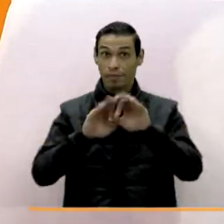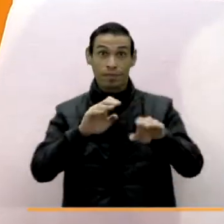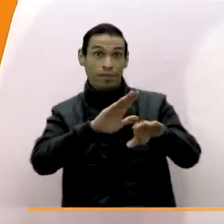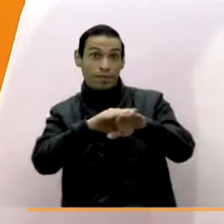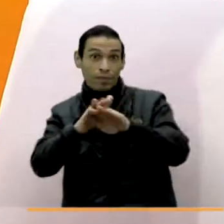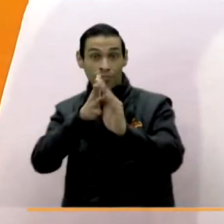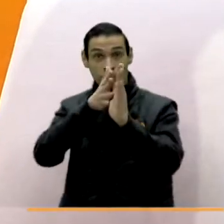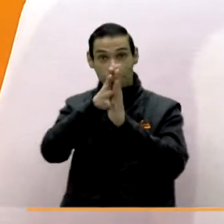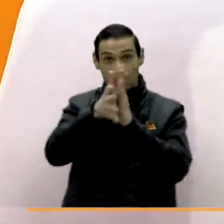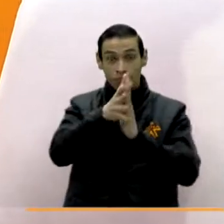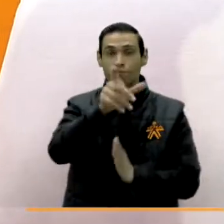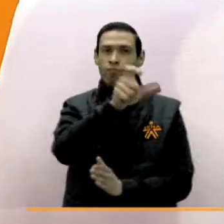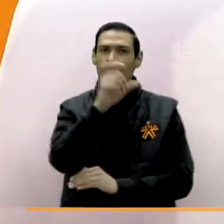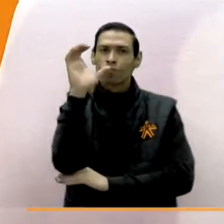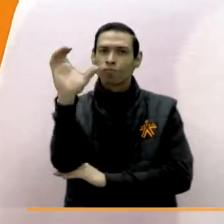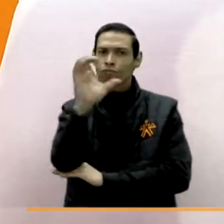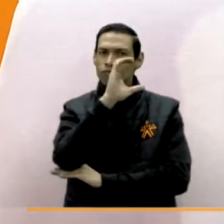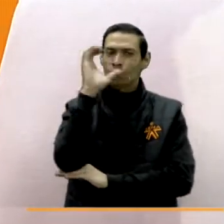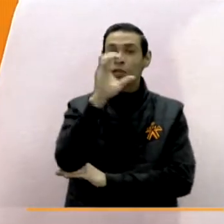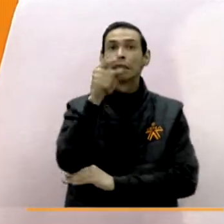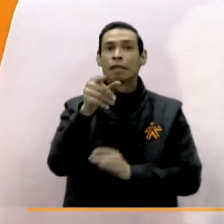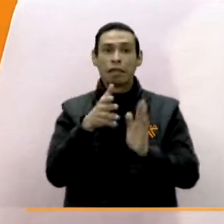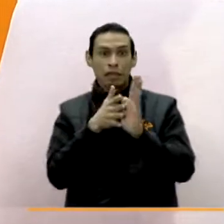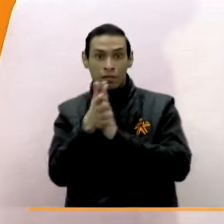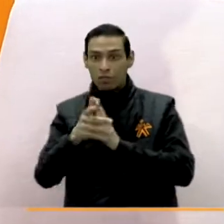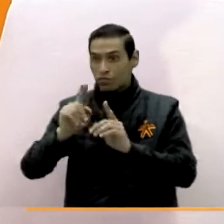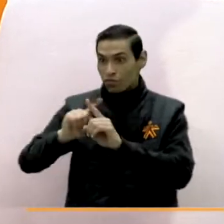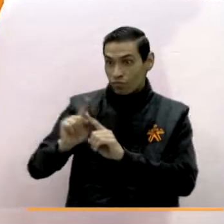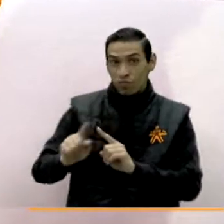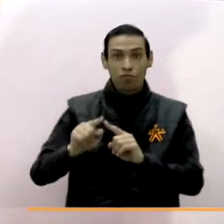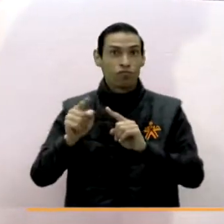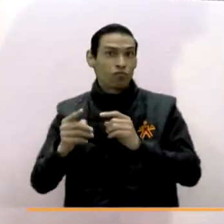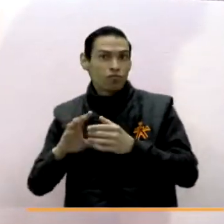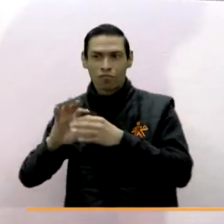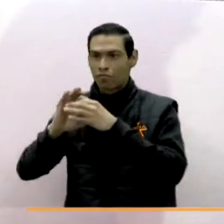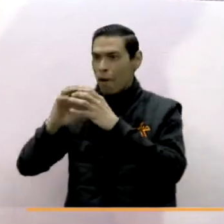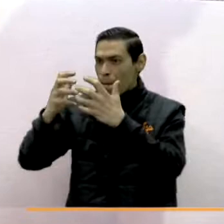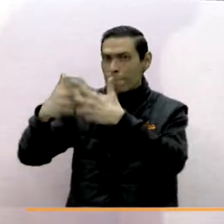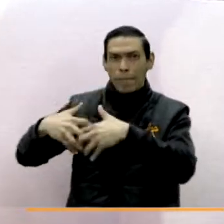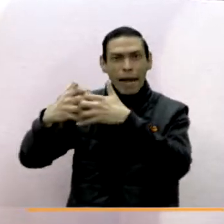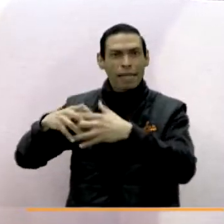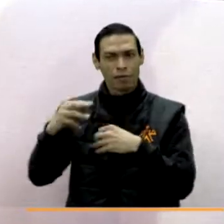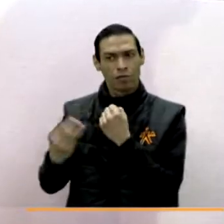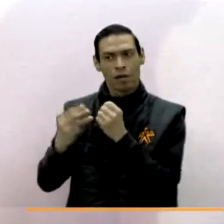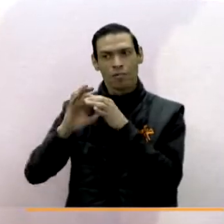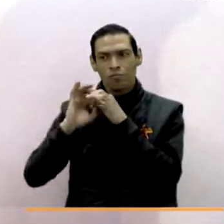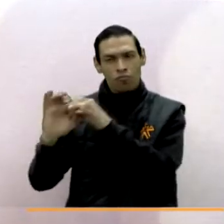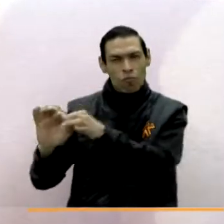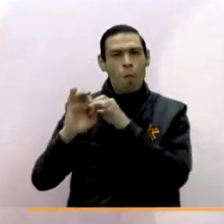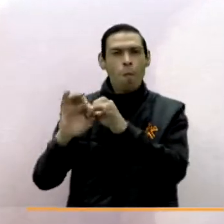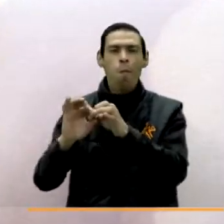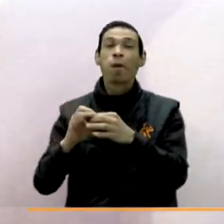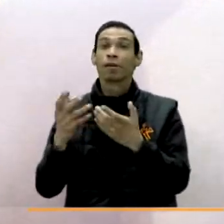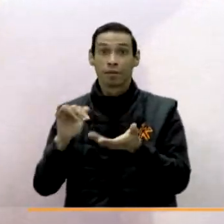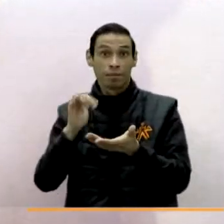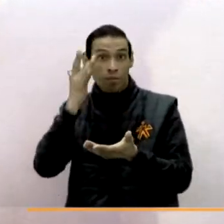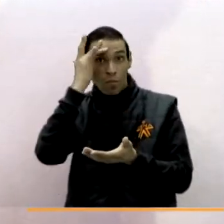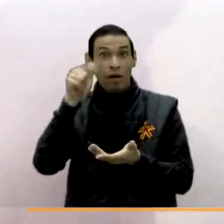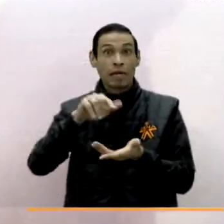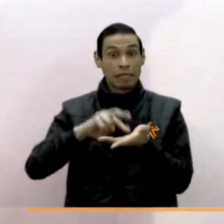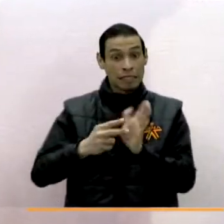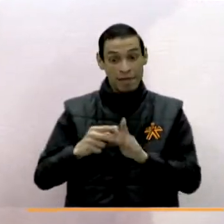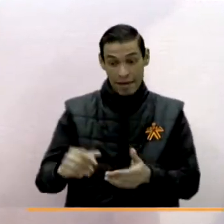contarle a los colombianos en este espacio las alianzas que tiene el SENA y los convenios con las empresas, con el sector productivo,